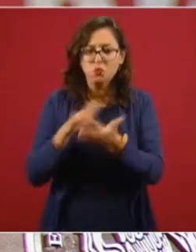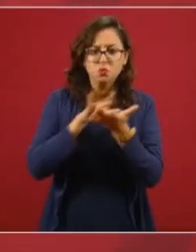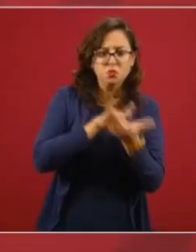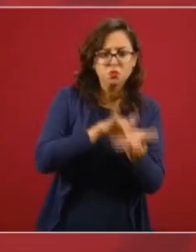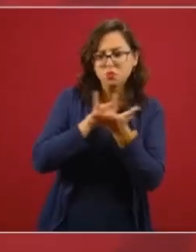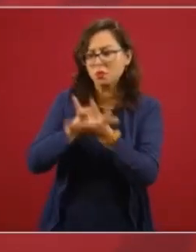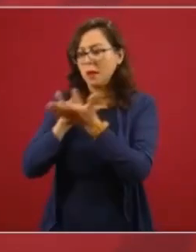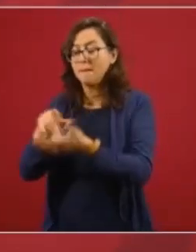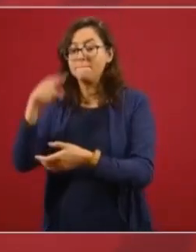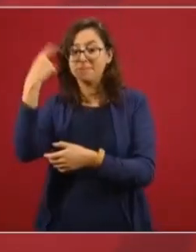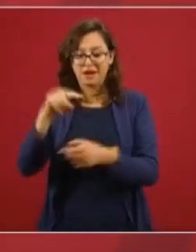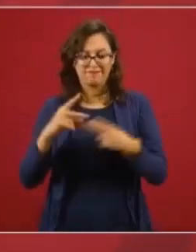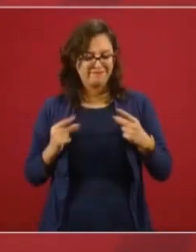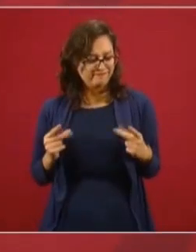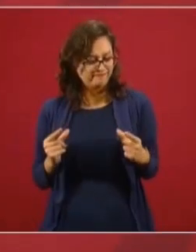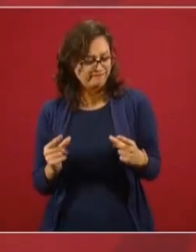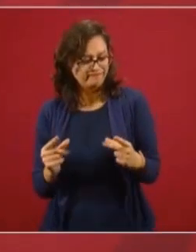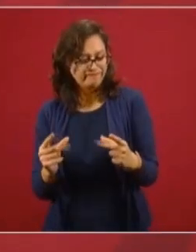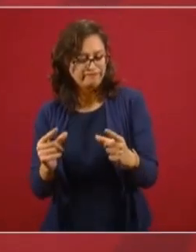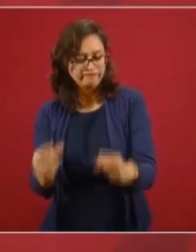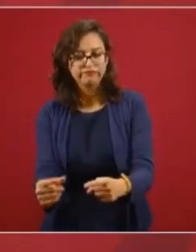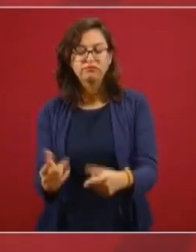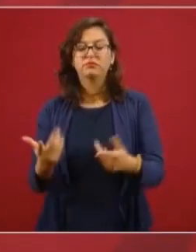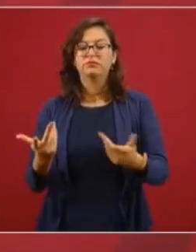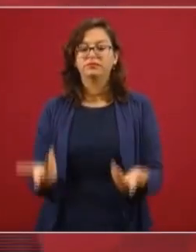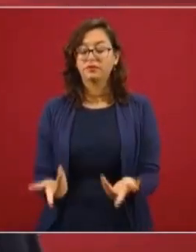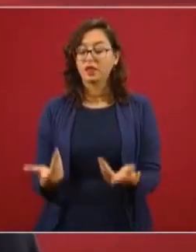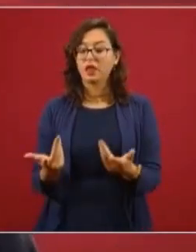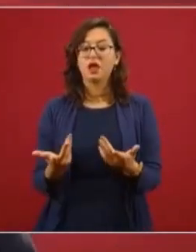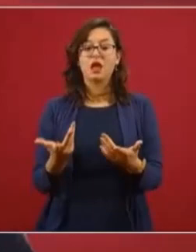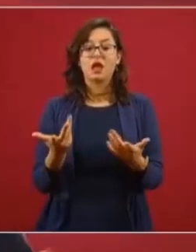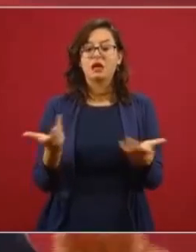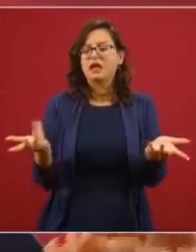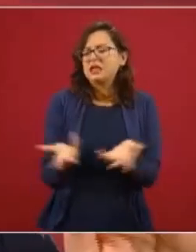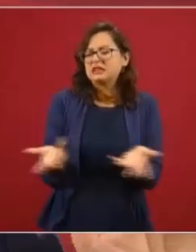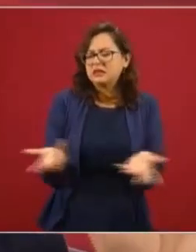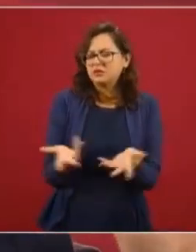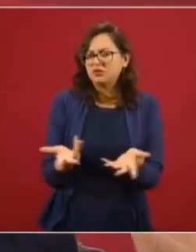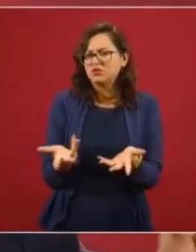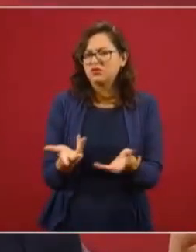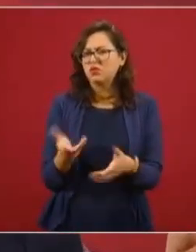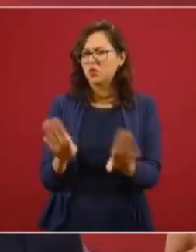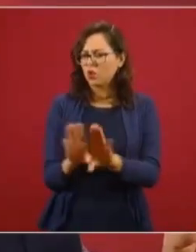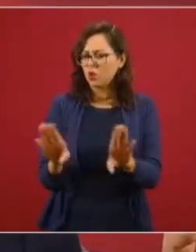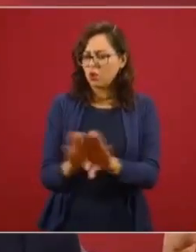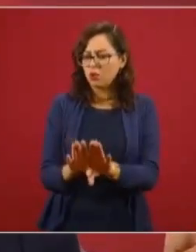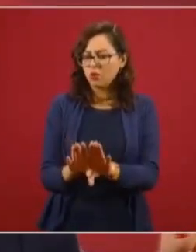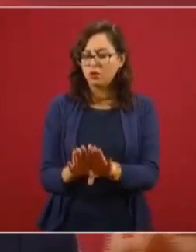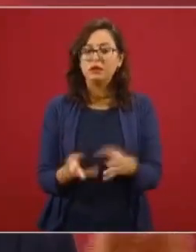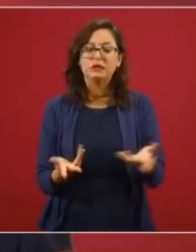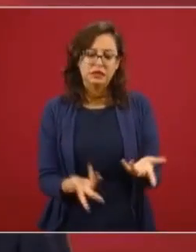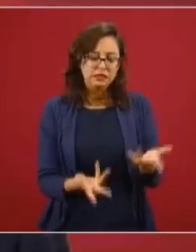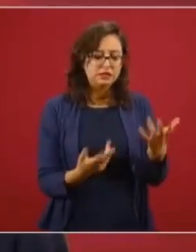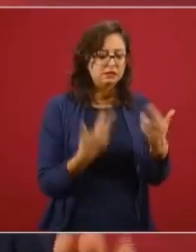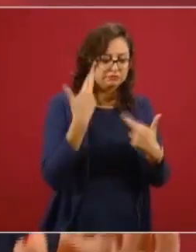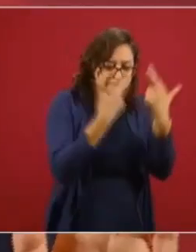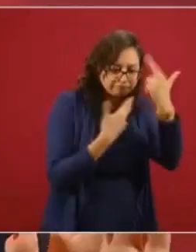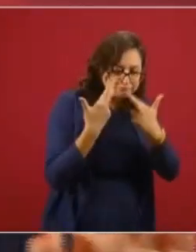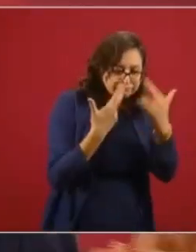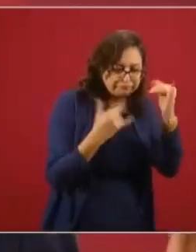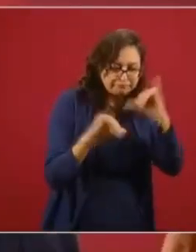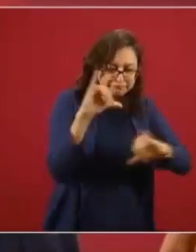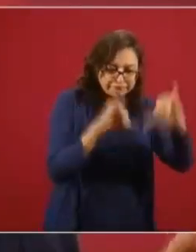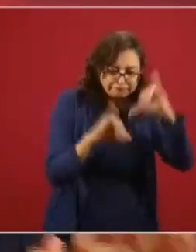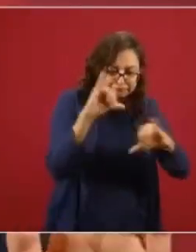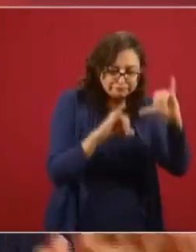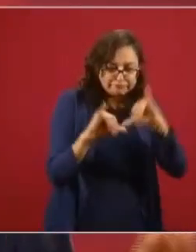Lo que estamos haciendo es correr procesos en paralelo, en donde estamos corriendo los estudios clínicos, donde